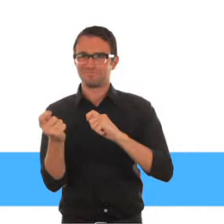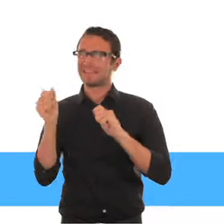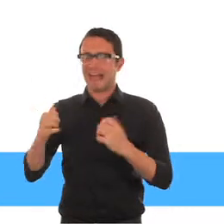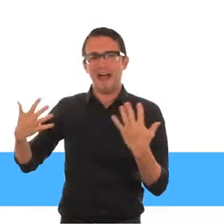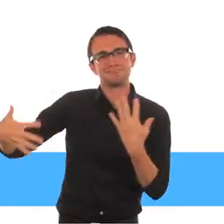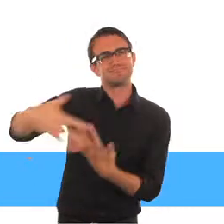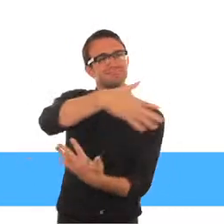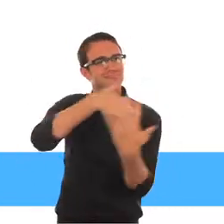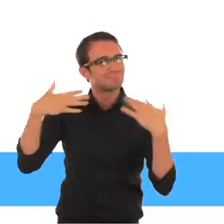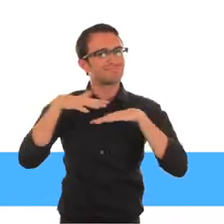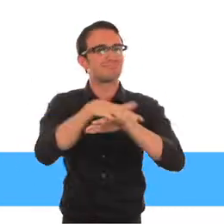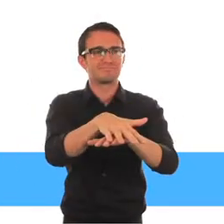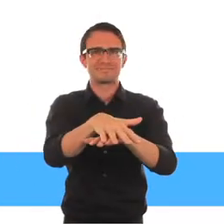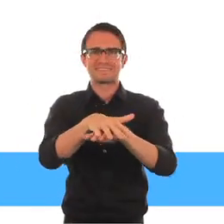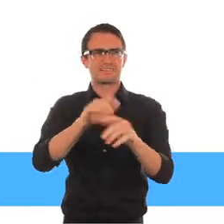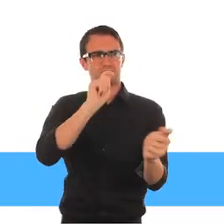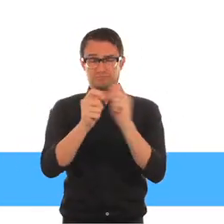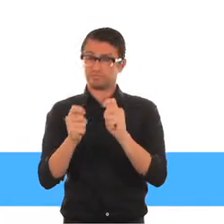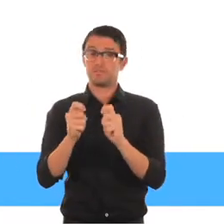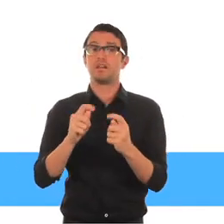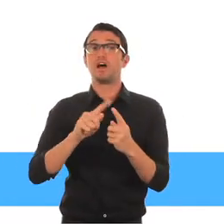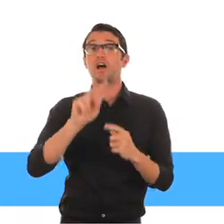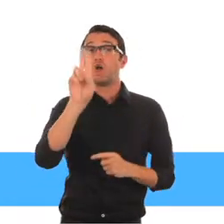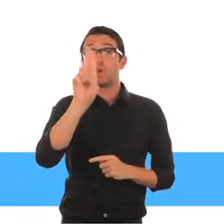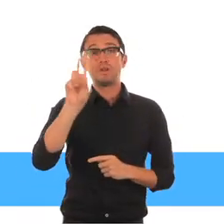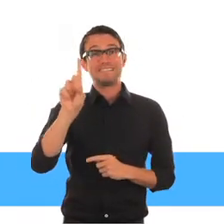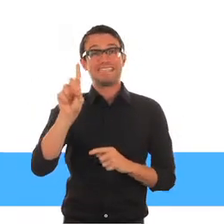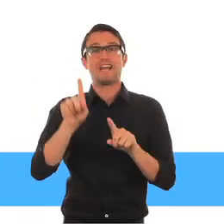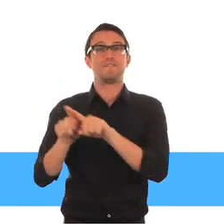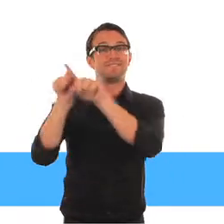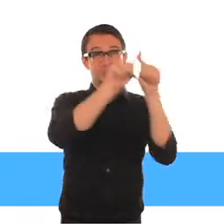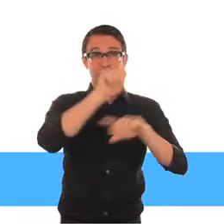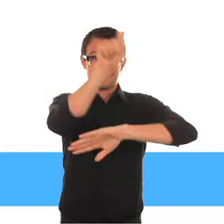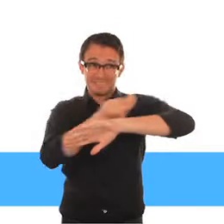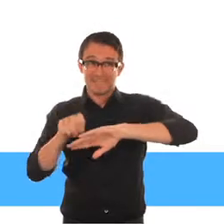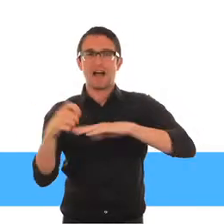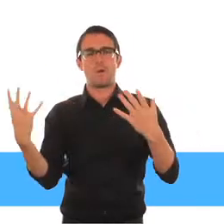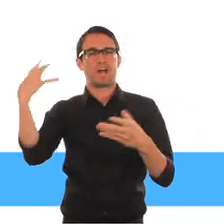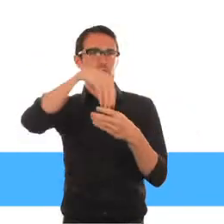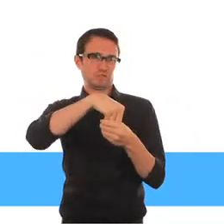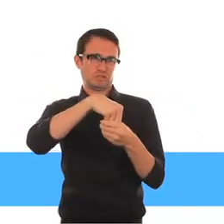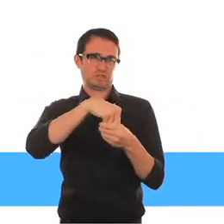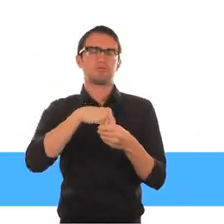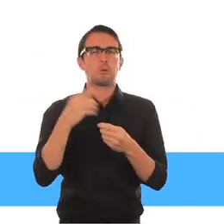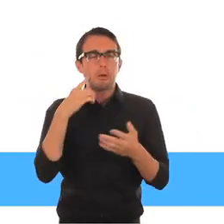crear ambientes habilitantes y la mejor estrategia que podemos adaptar es el diseño inclusivo universal.